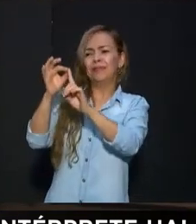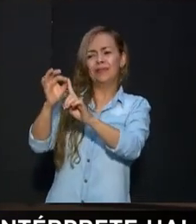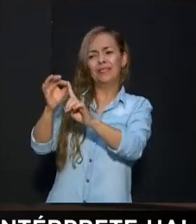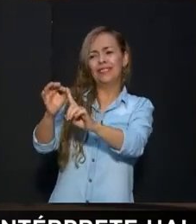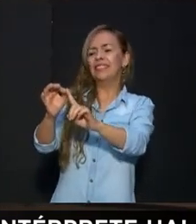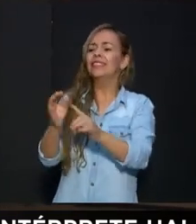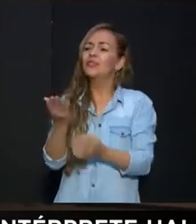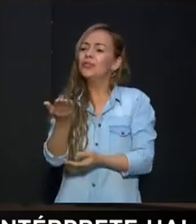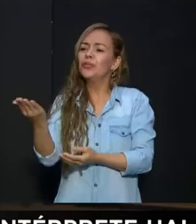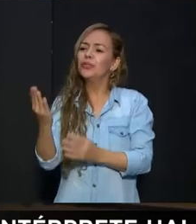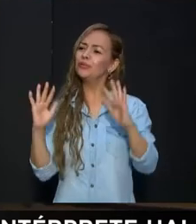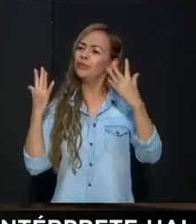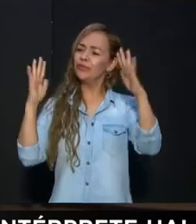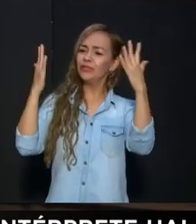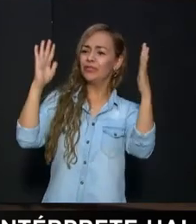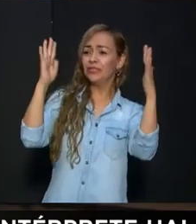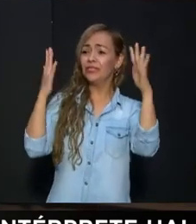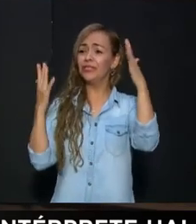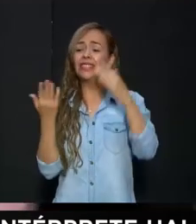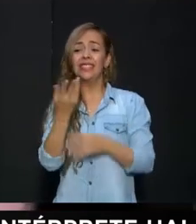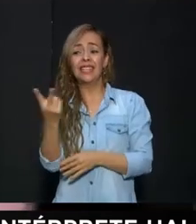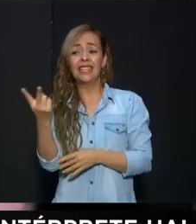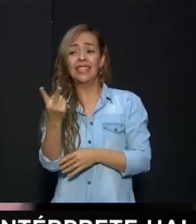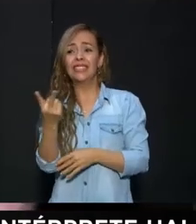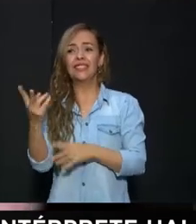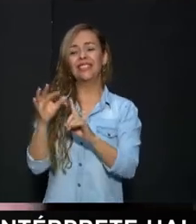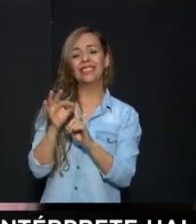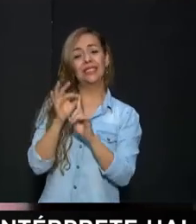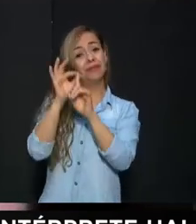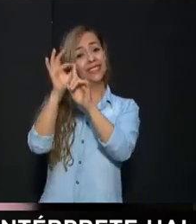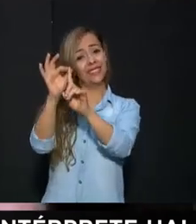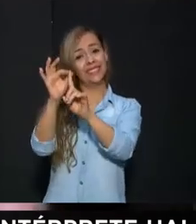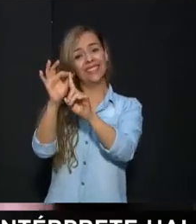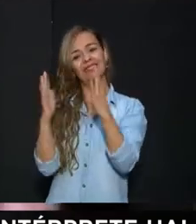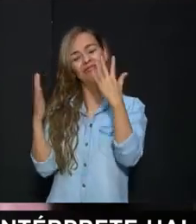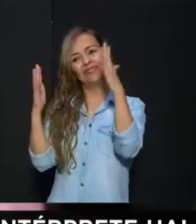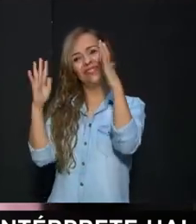Démosle un fuerte aplauso a este público especial